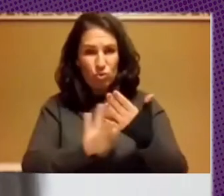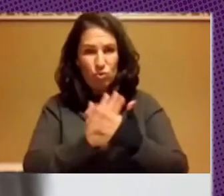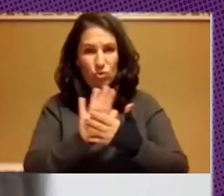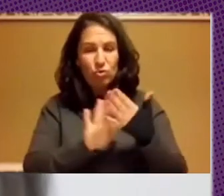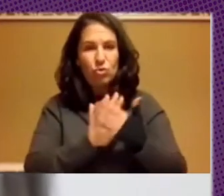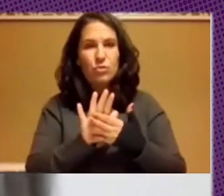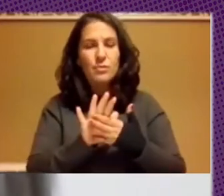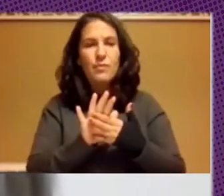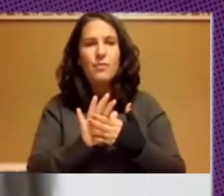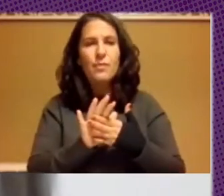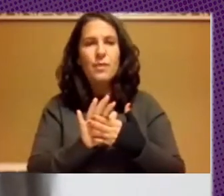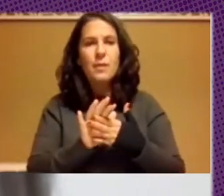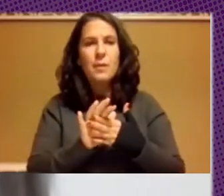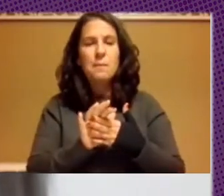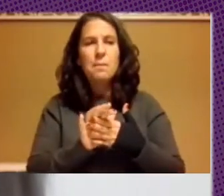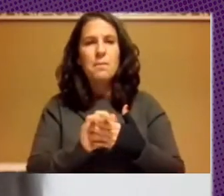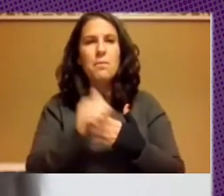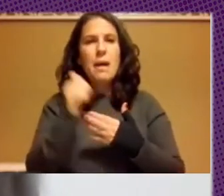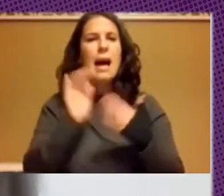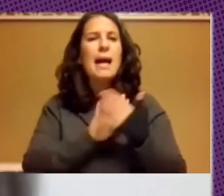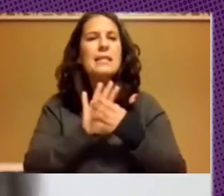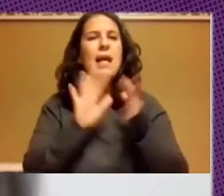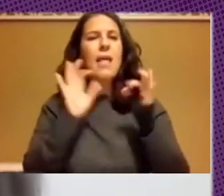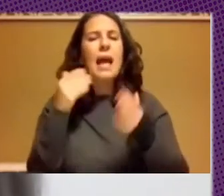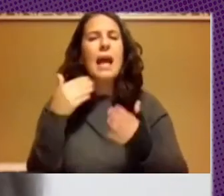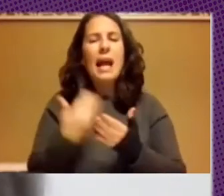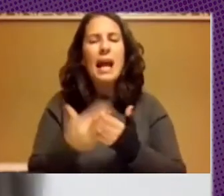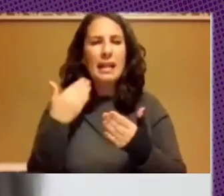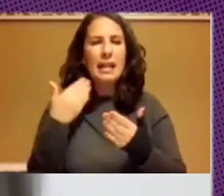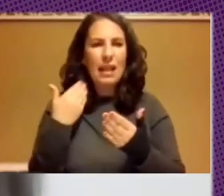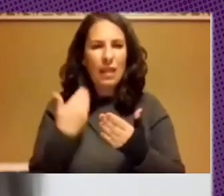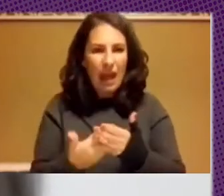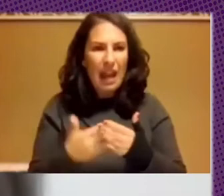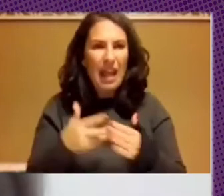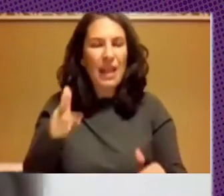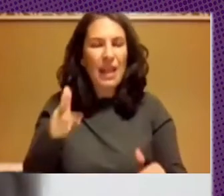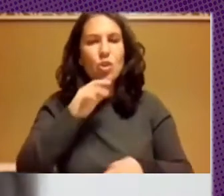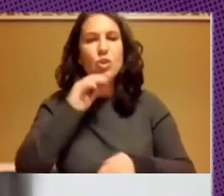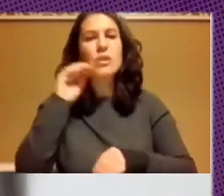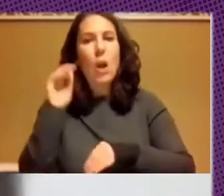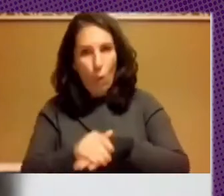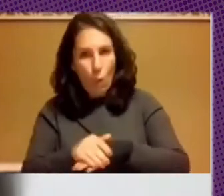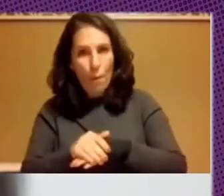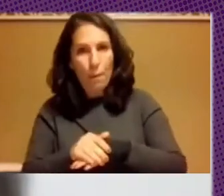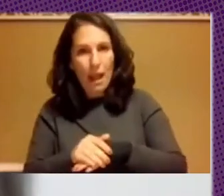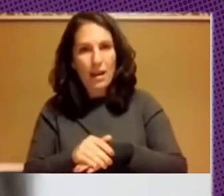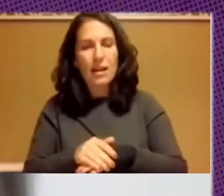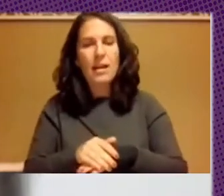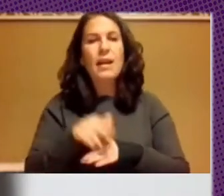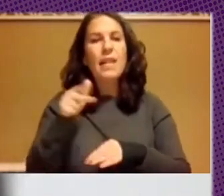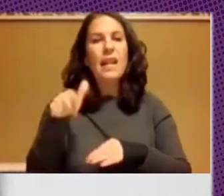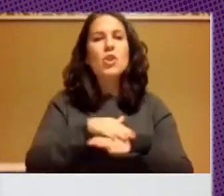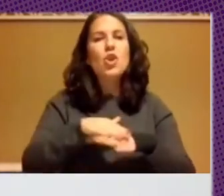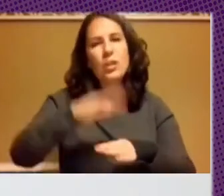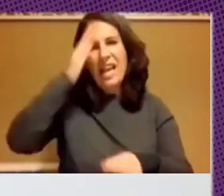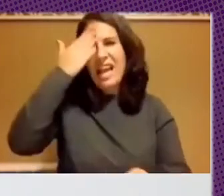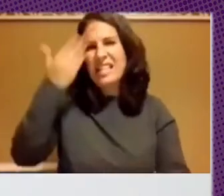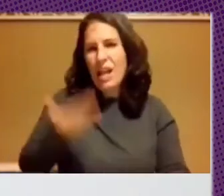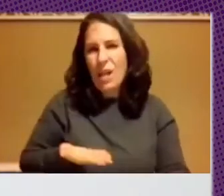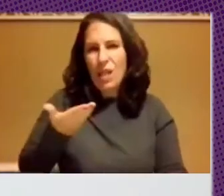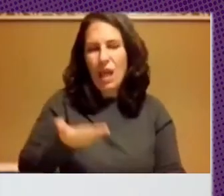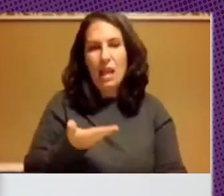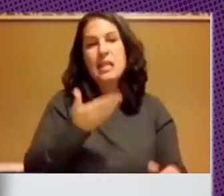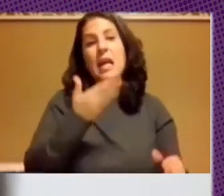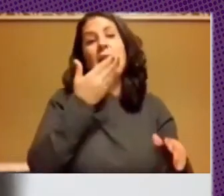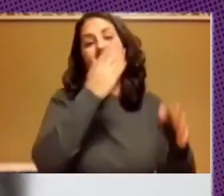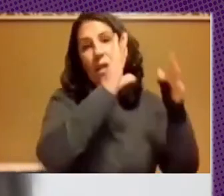en términos de garantizar que esos derechos se cumplan los derechos esenciales y aquellos que derivan también